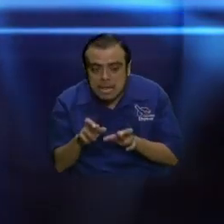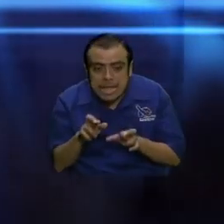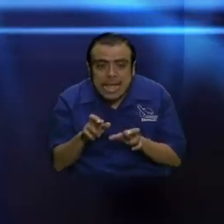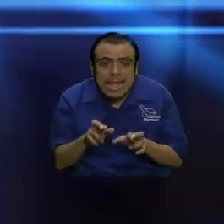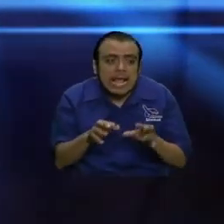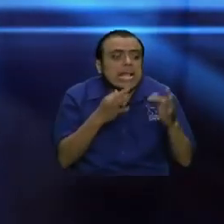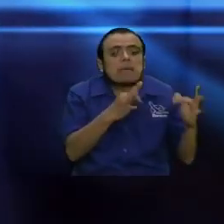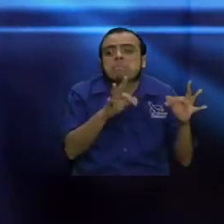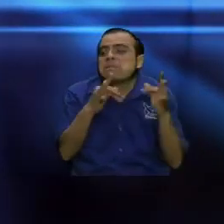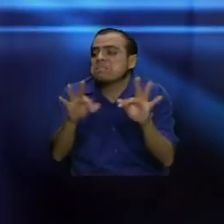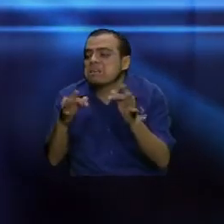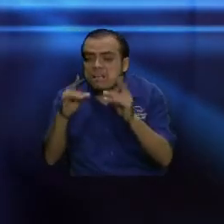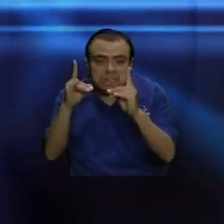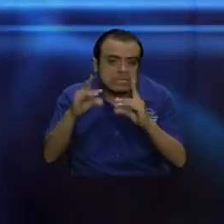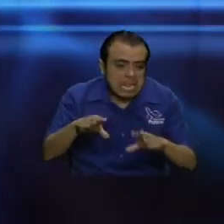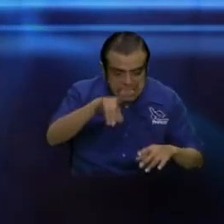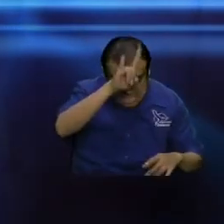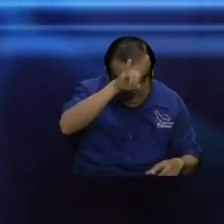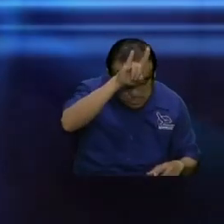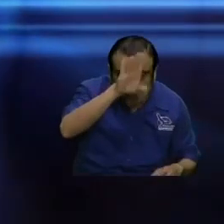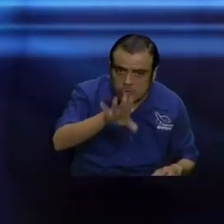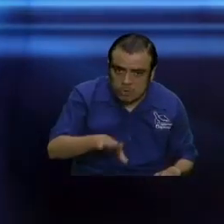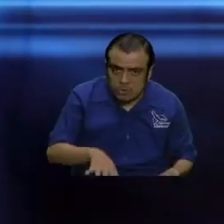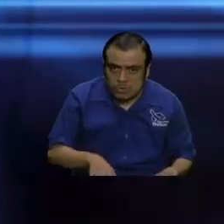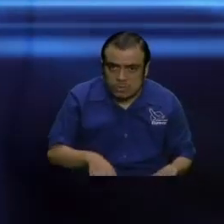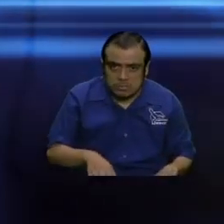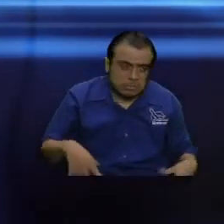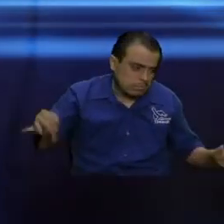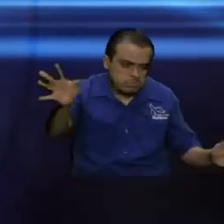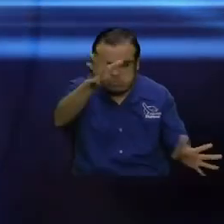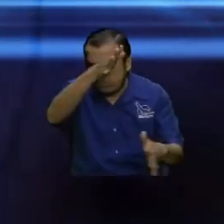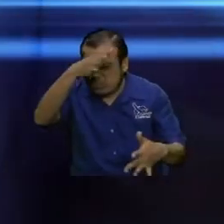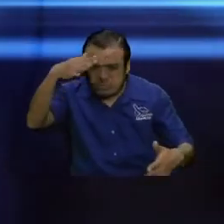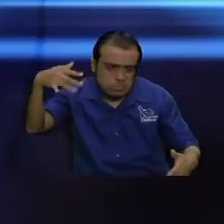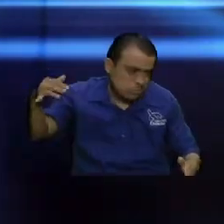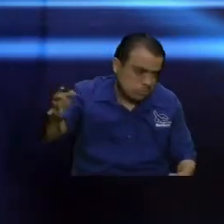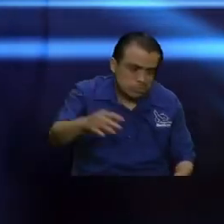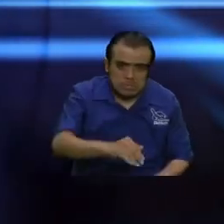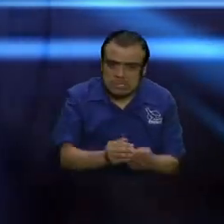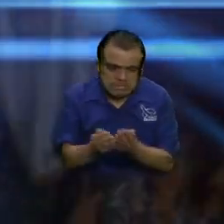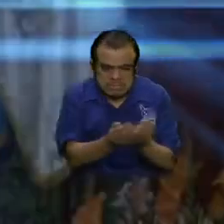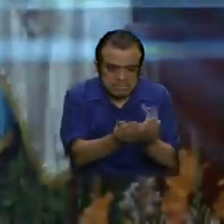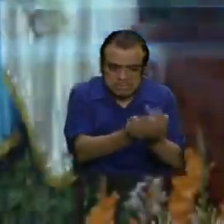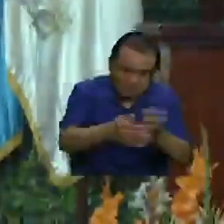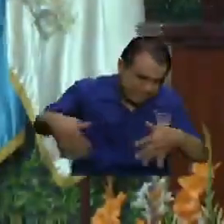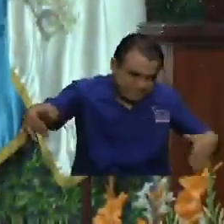predicar doctrinas de demonios que son vientos de doctrina que hacen un gran escándalo en la barca